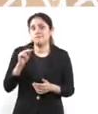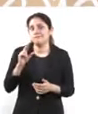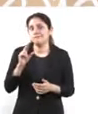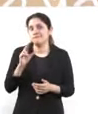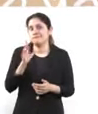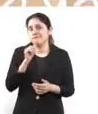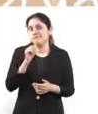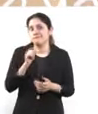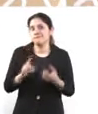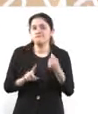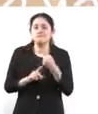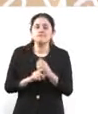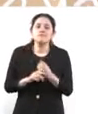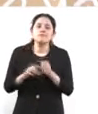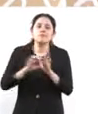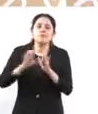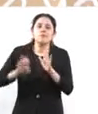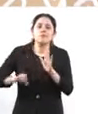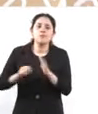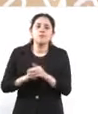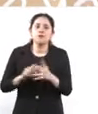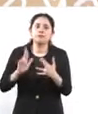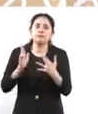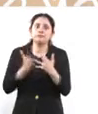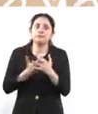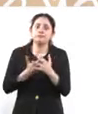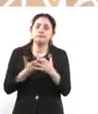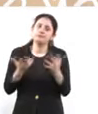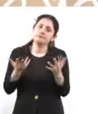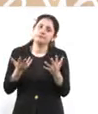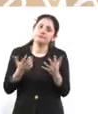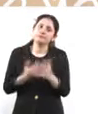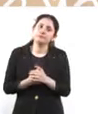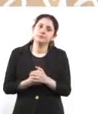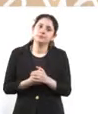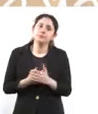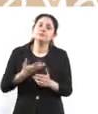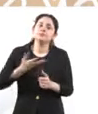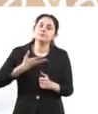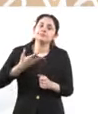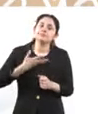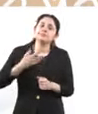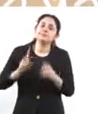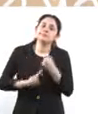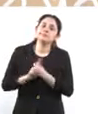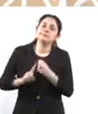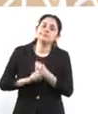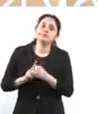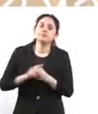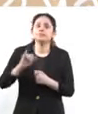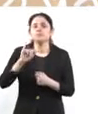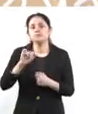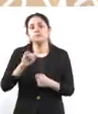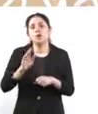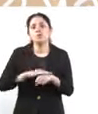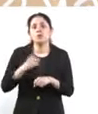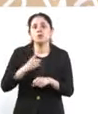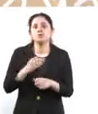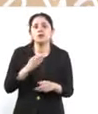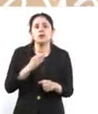homicidio. Entonces, sí tiene riesgos el quitar, así como lo quieren,